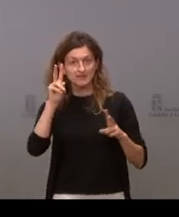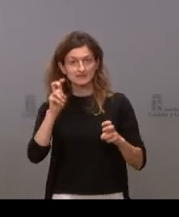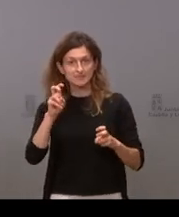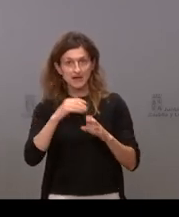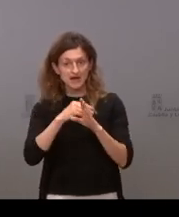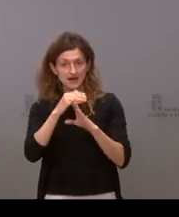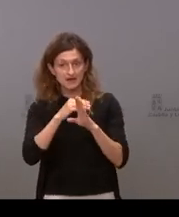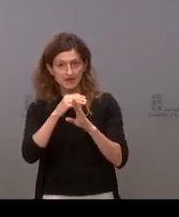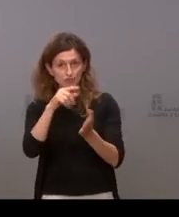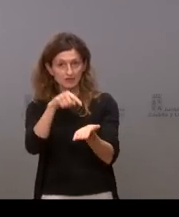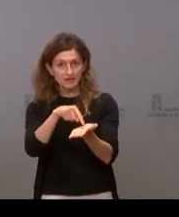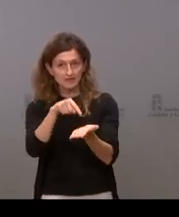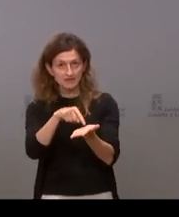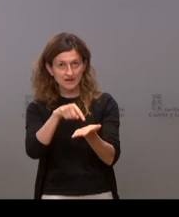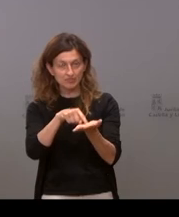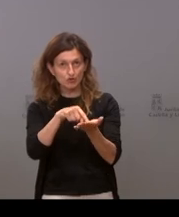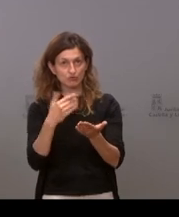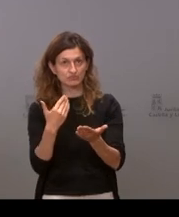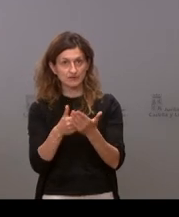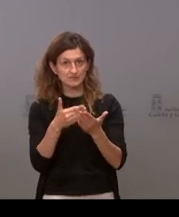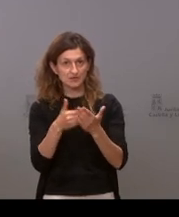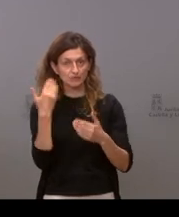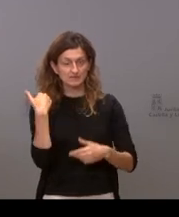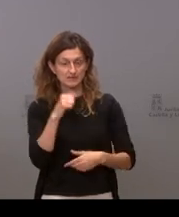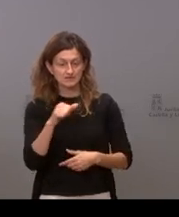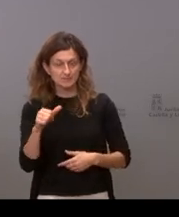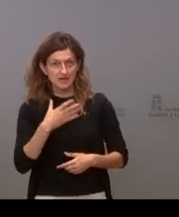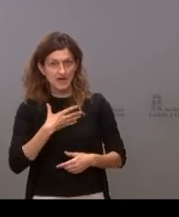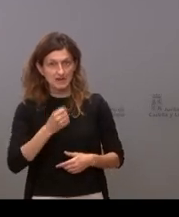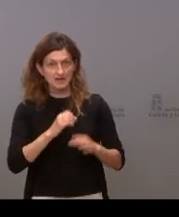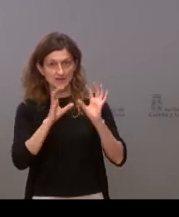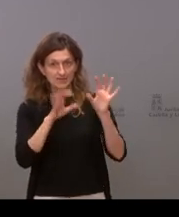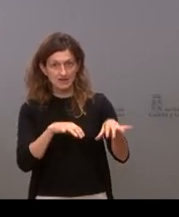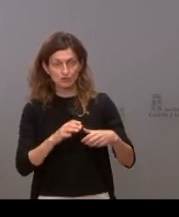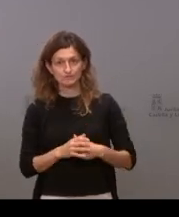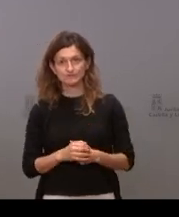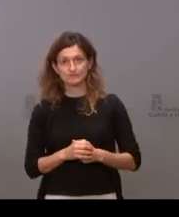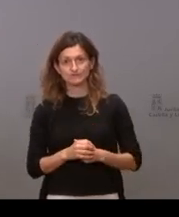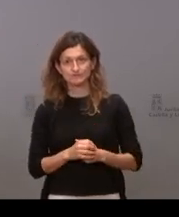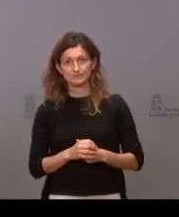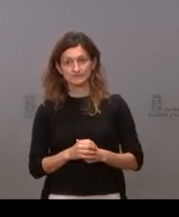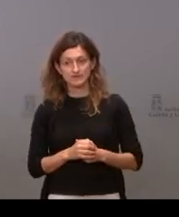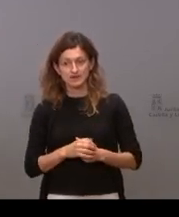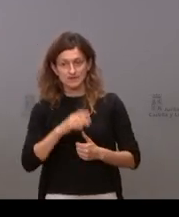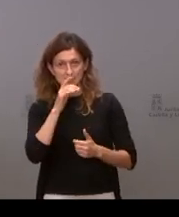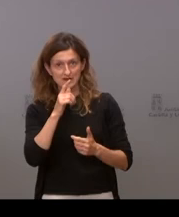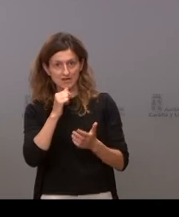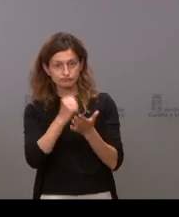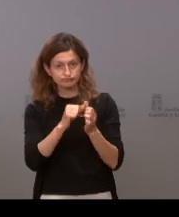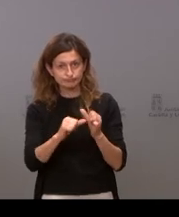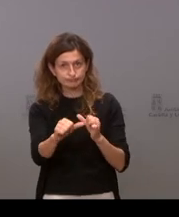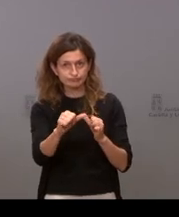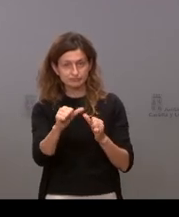grado de reivindicación demostrado la semana pasada por el alcalde de León para que no sirva de precedente no solo a